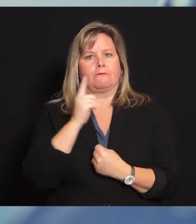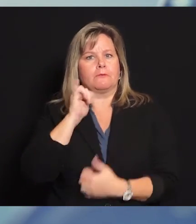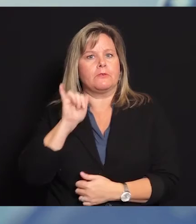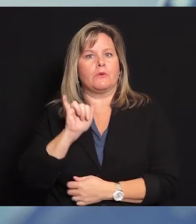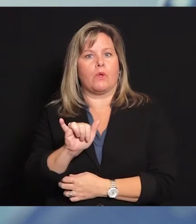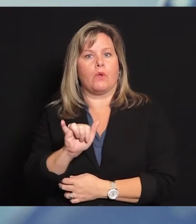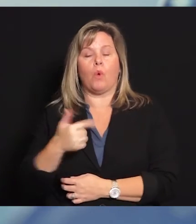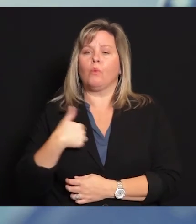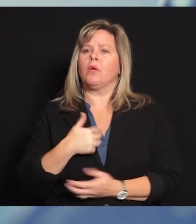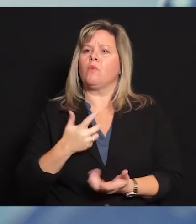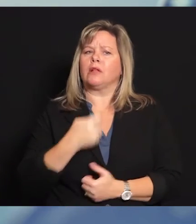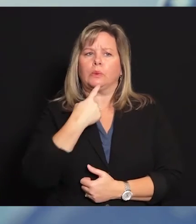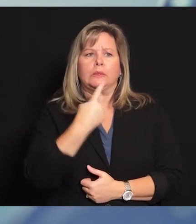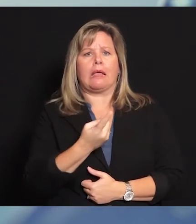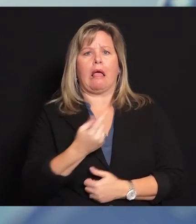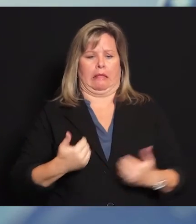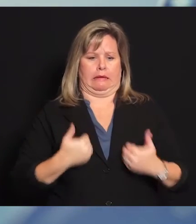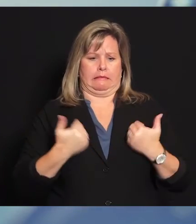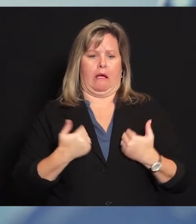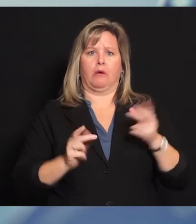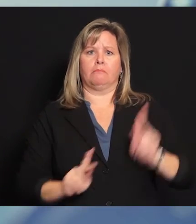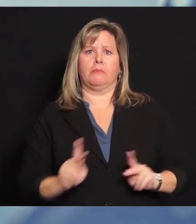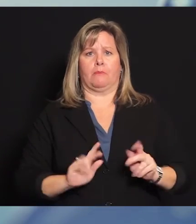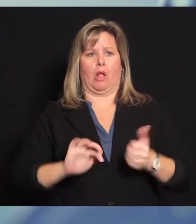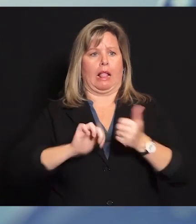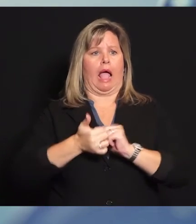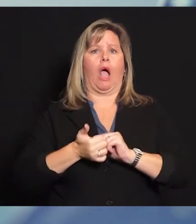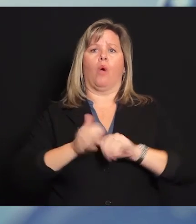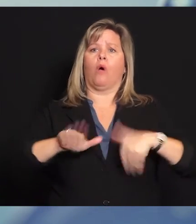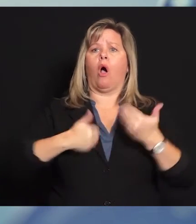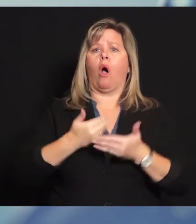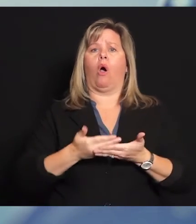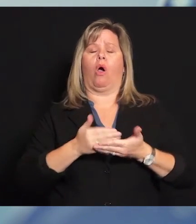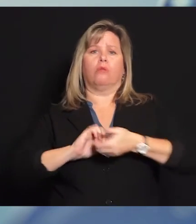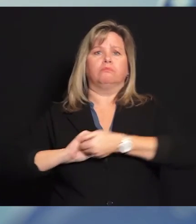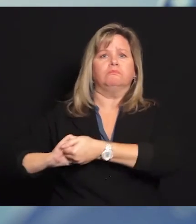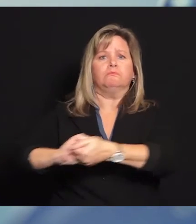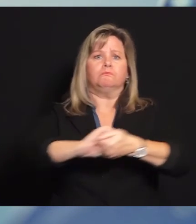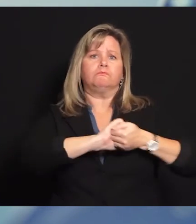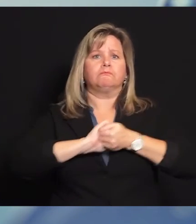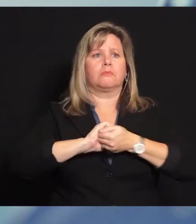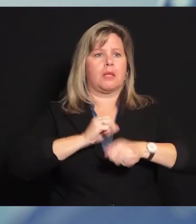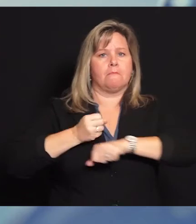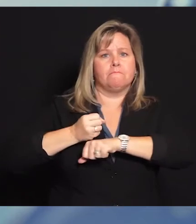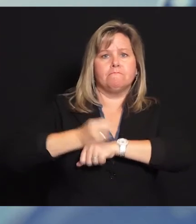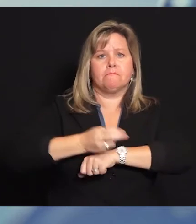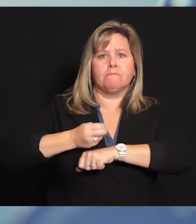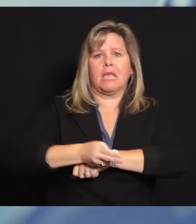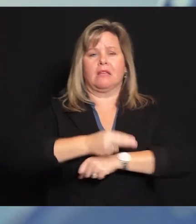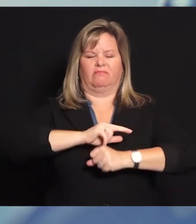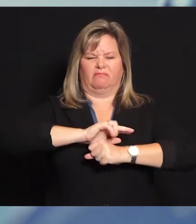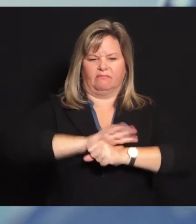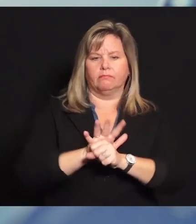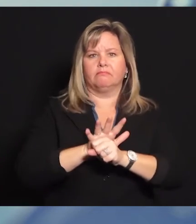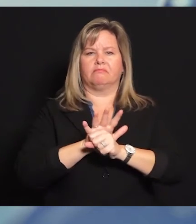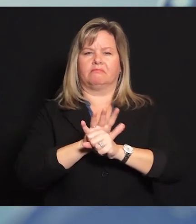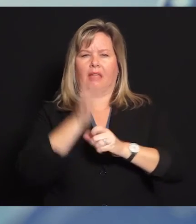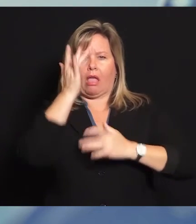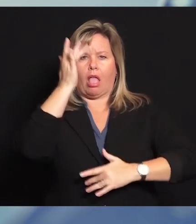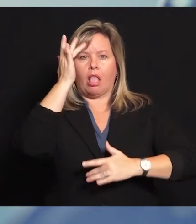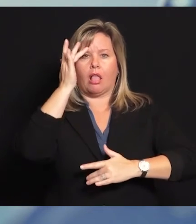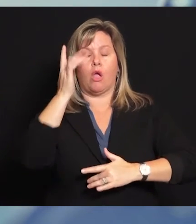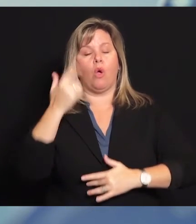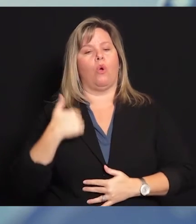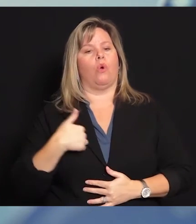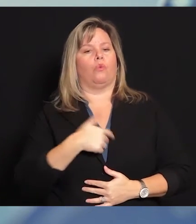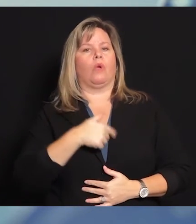del fin de esta pandemia, sus acciones en este momento serán nuestro legado. Quiero que la historia que contamos a nuestros nietos